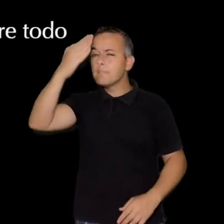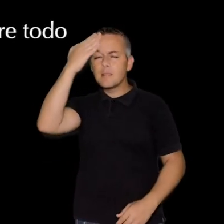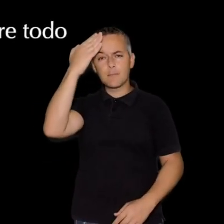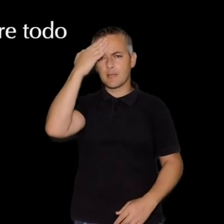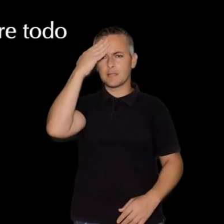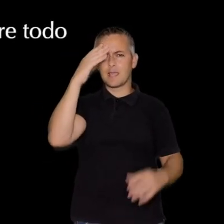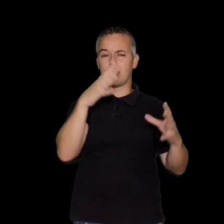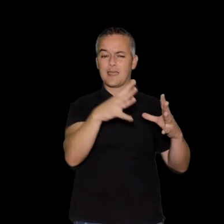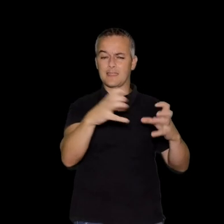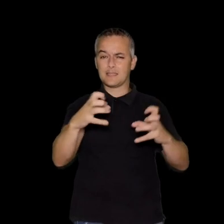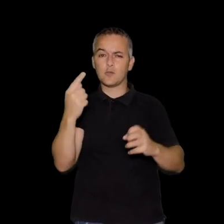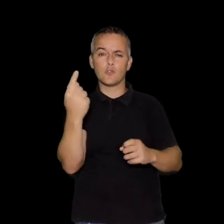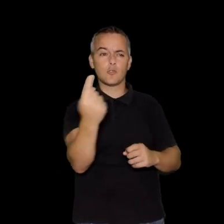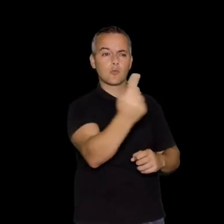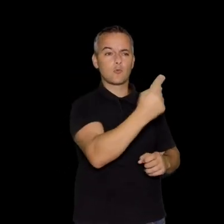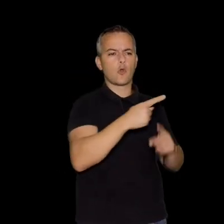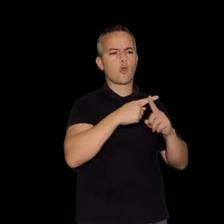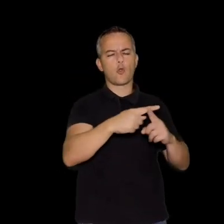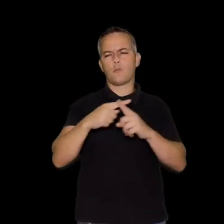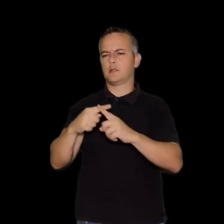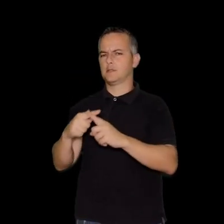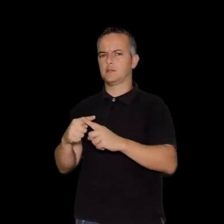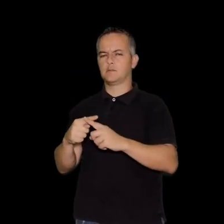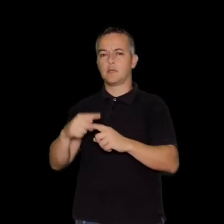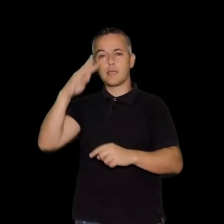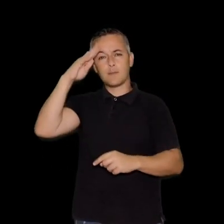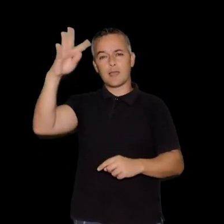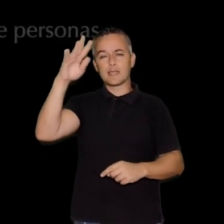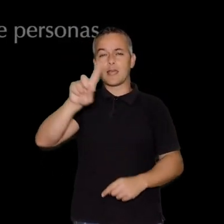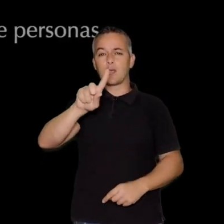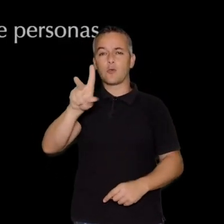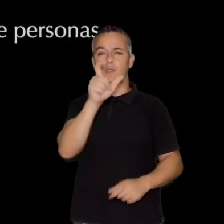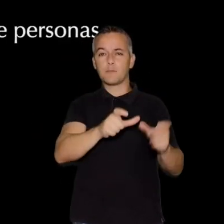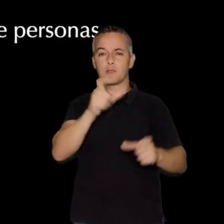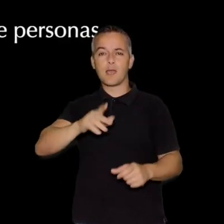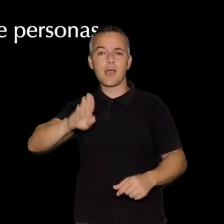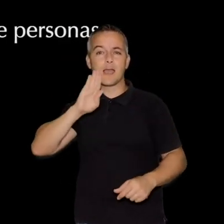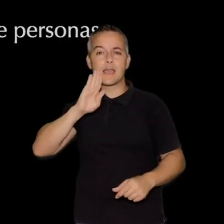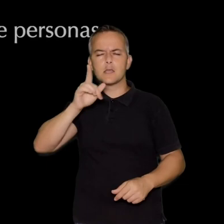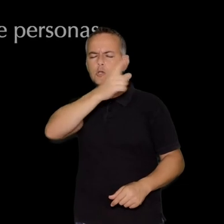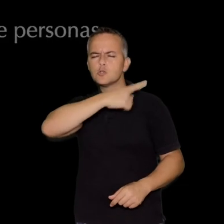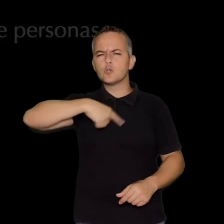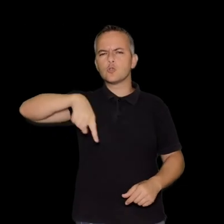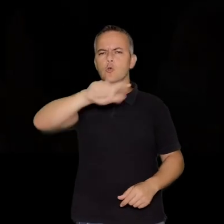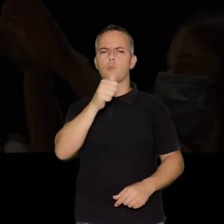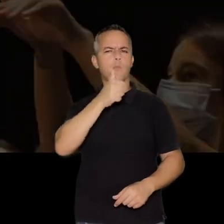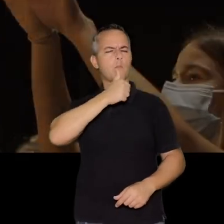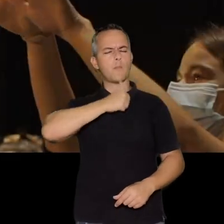todo sus deseos, imagina a esas doce personas